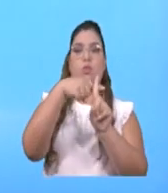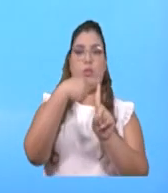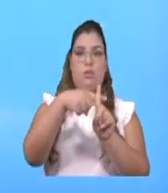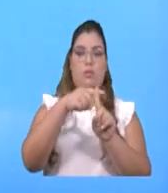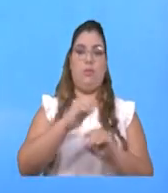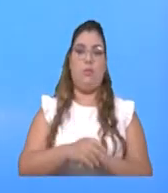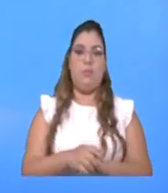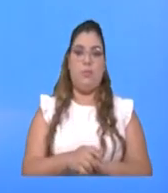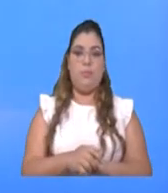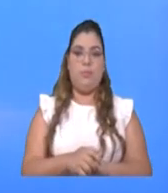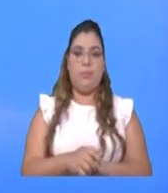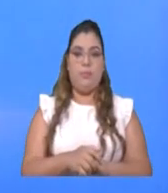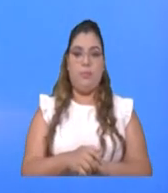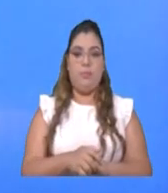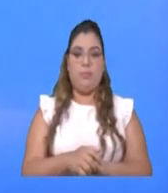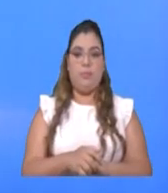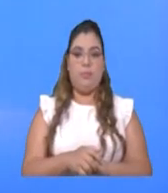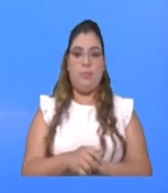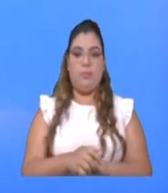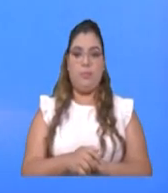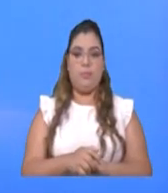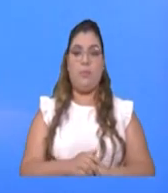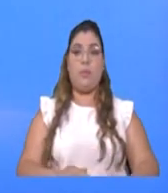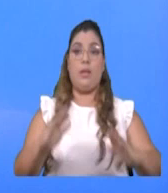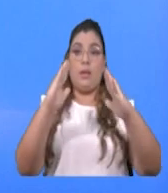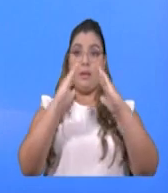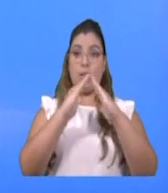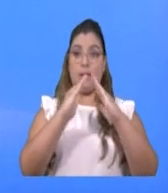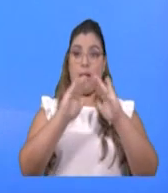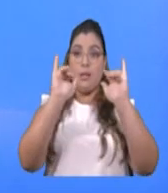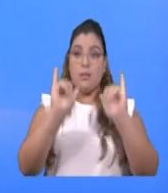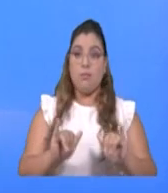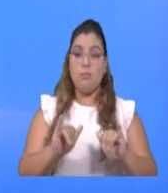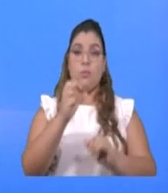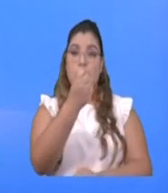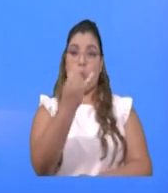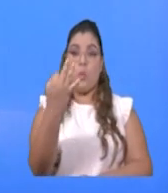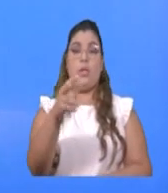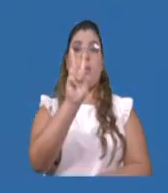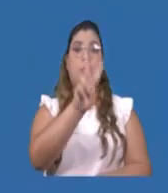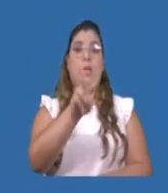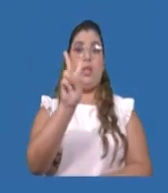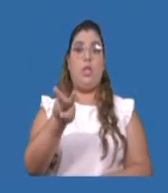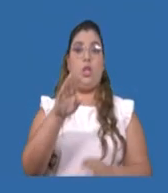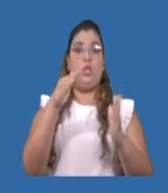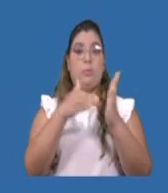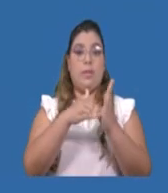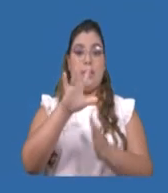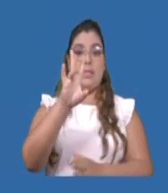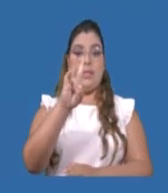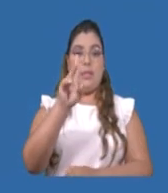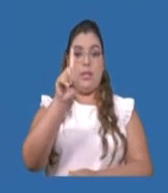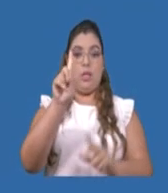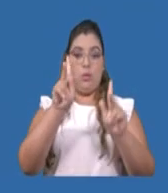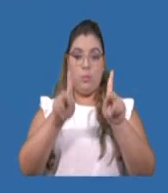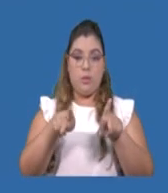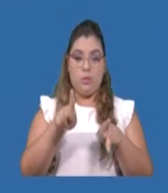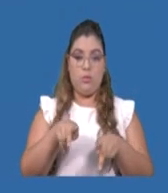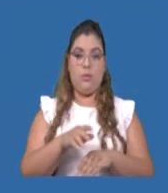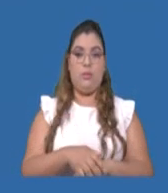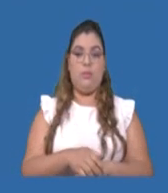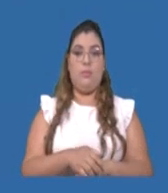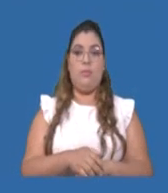los casos activos, tenemos que en las residencias, en casas, tenemos 22.071 personas haciendo aislamiento en sus casas,